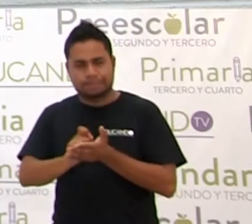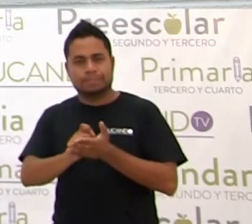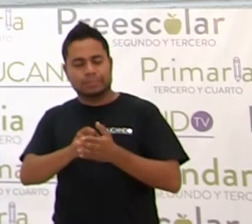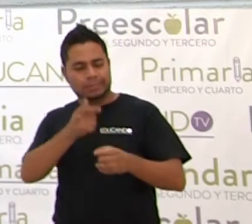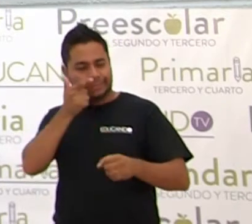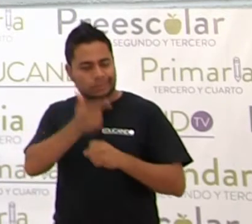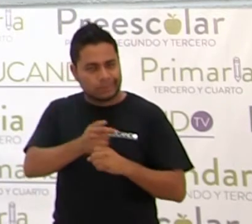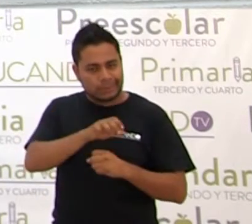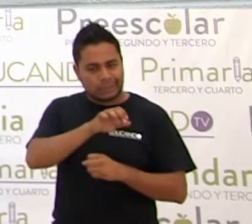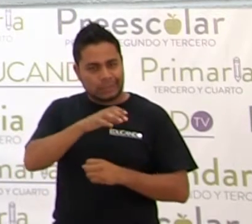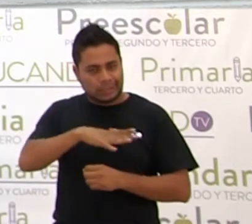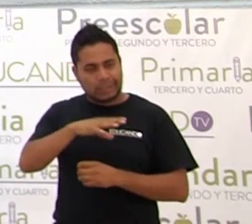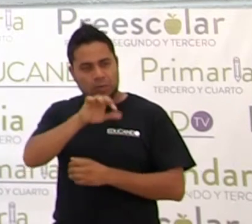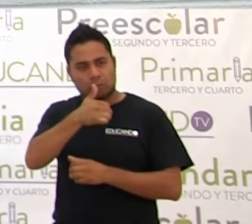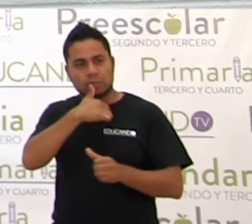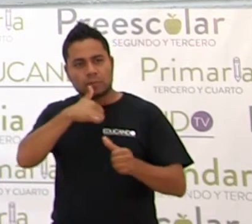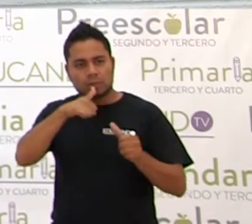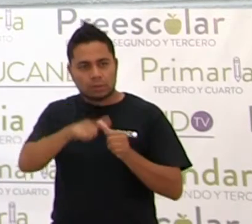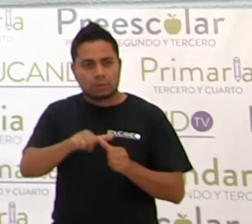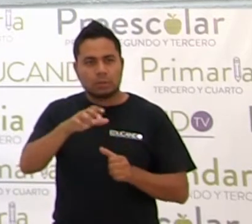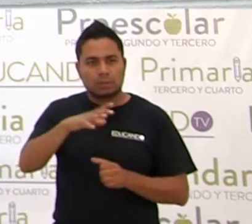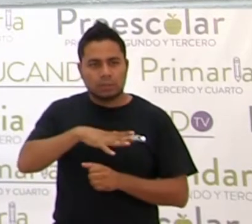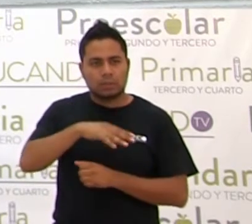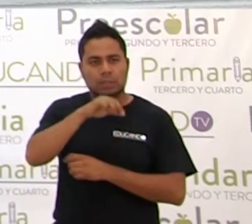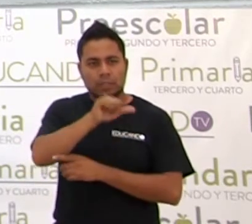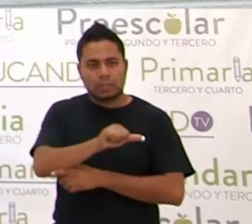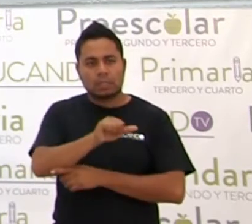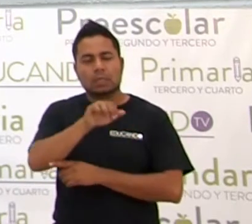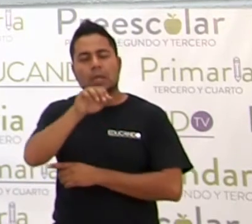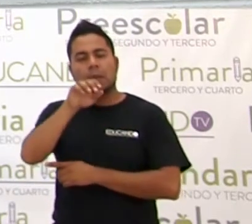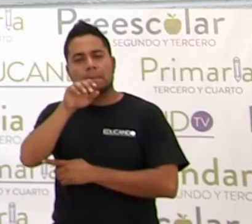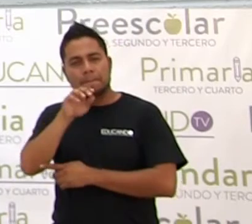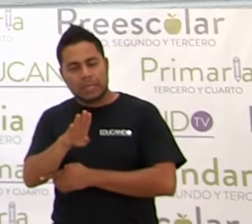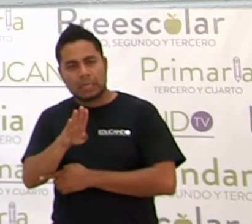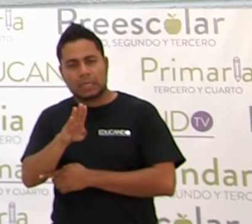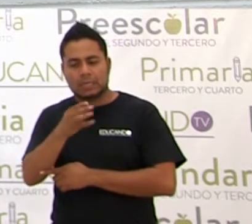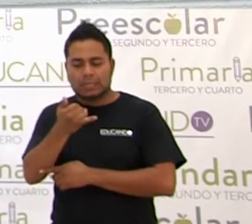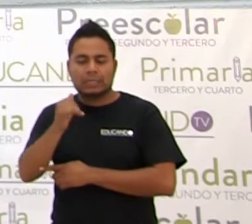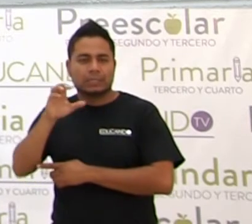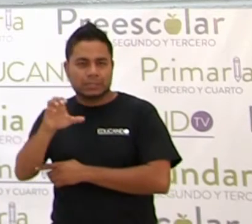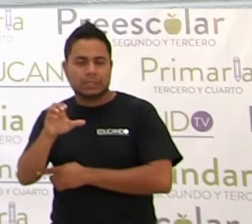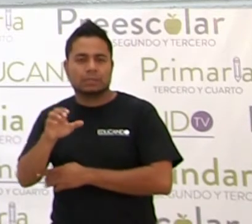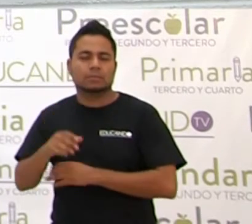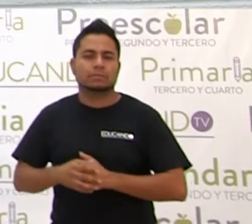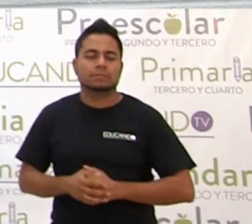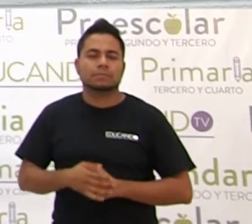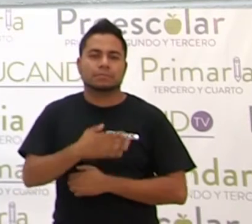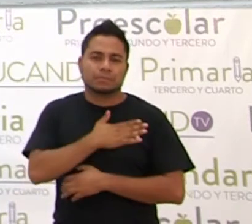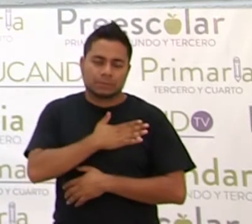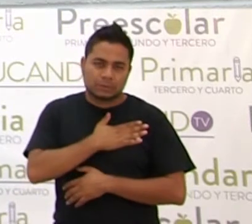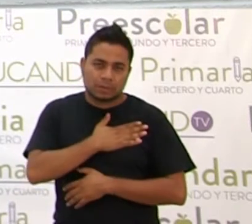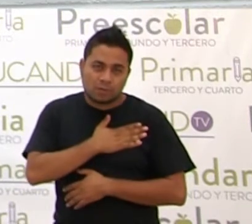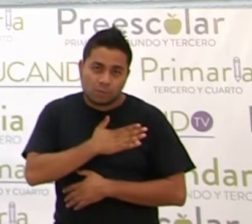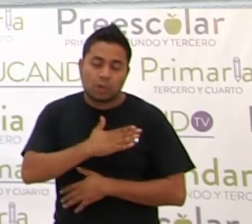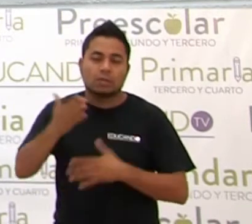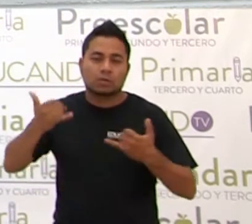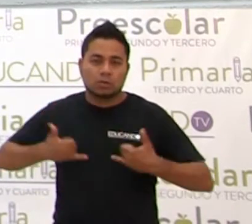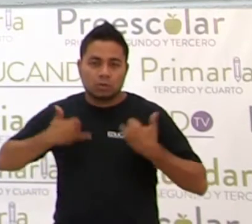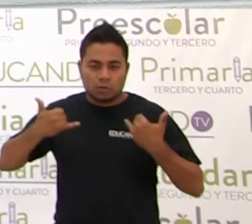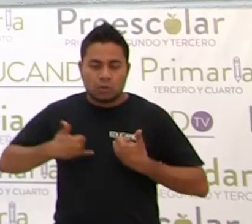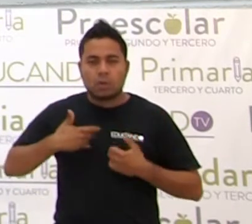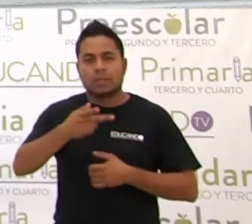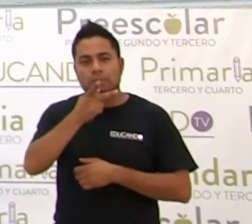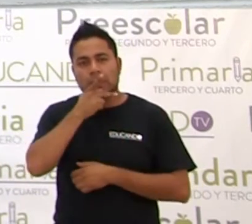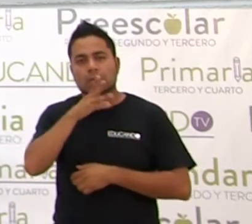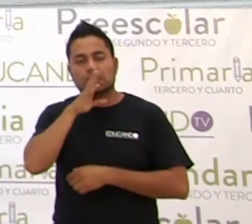con las otras letras, que son la A, la B y la C. Bueno, jóvenes, padres de